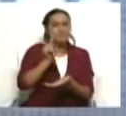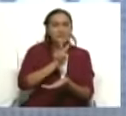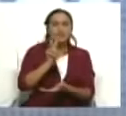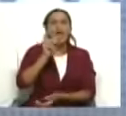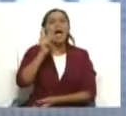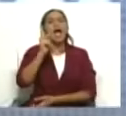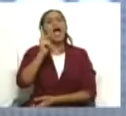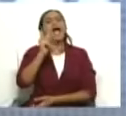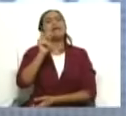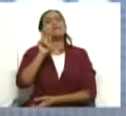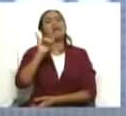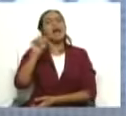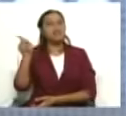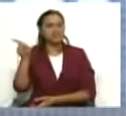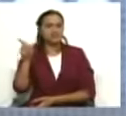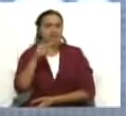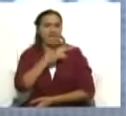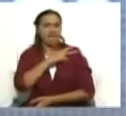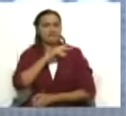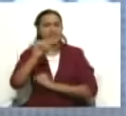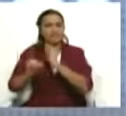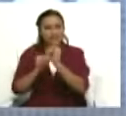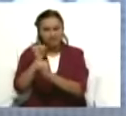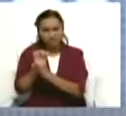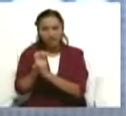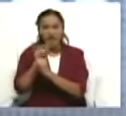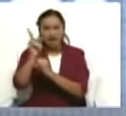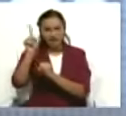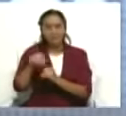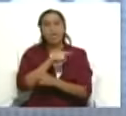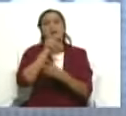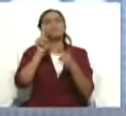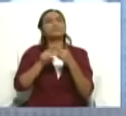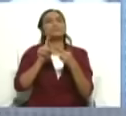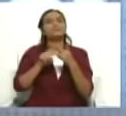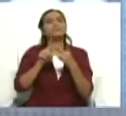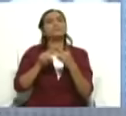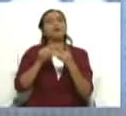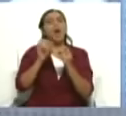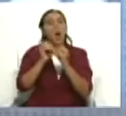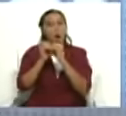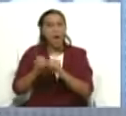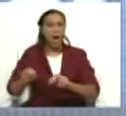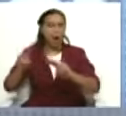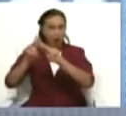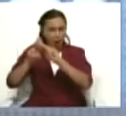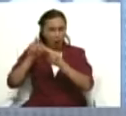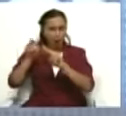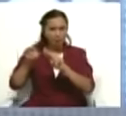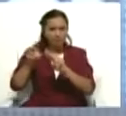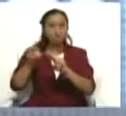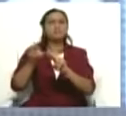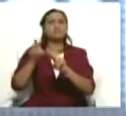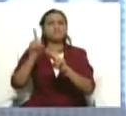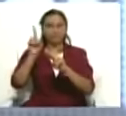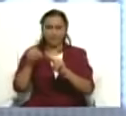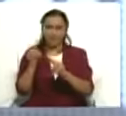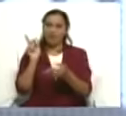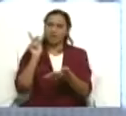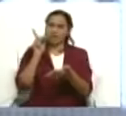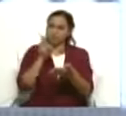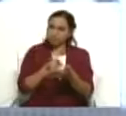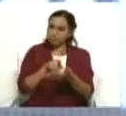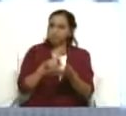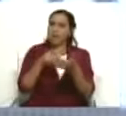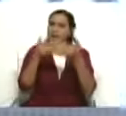y además de los dos altos representantes de derechos humanos, en su momento Michelle Bachelet y después Volker Tork, es decir, que ha estado completamente abierta a